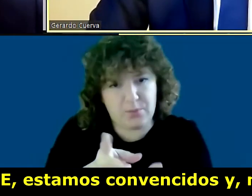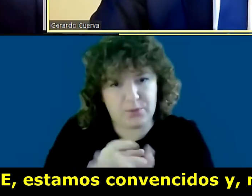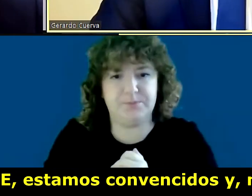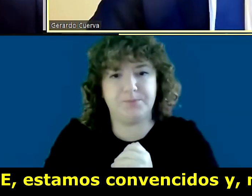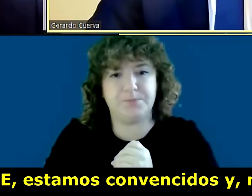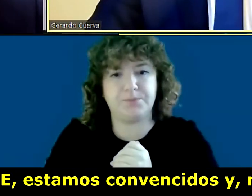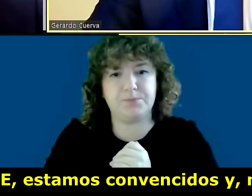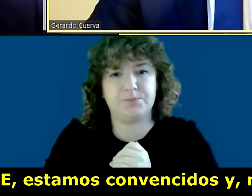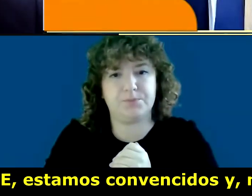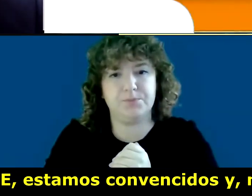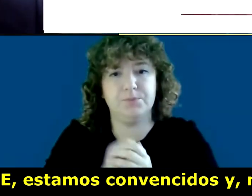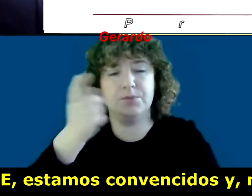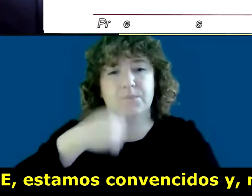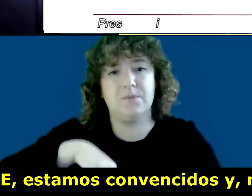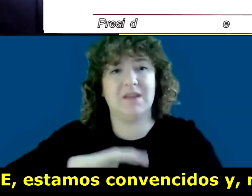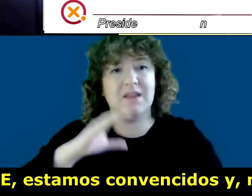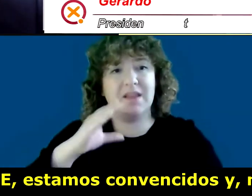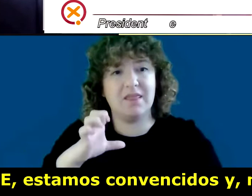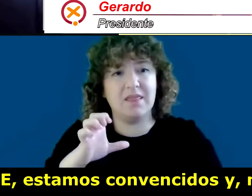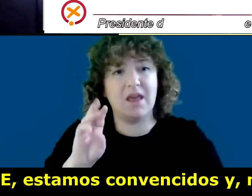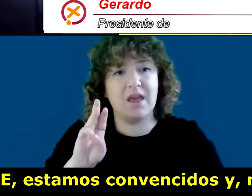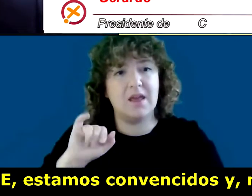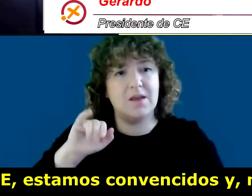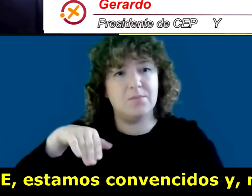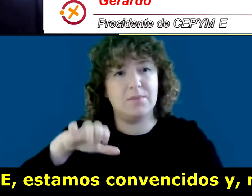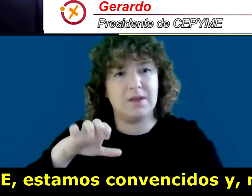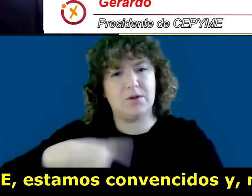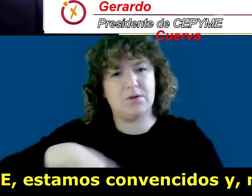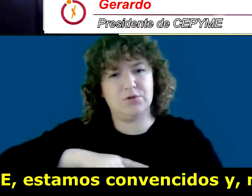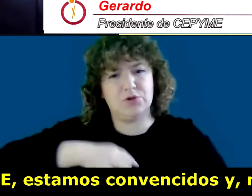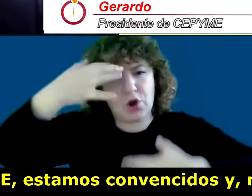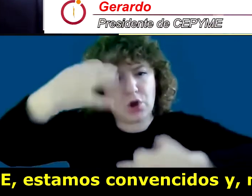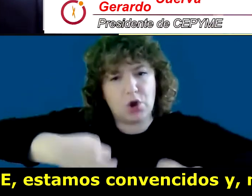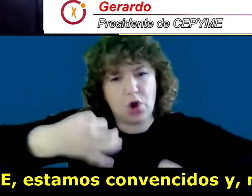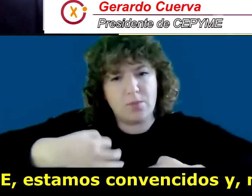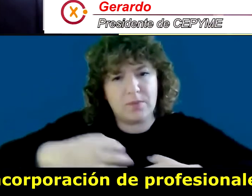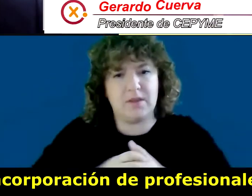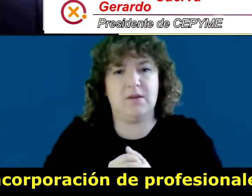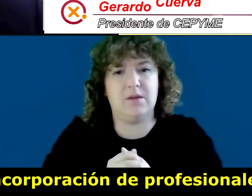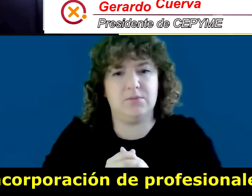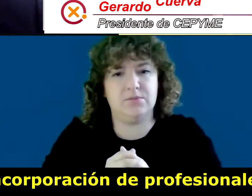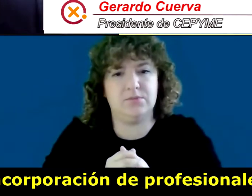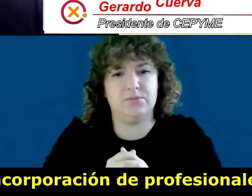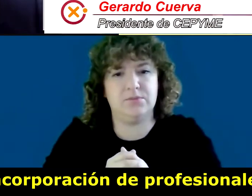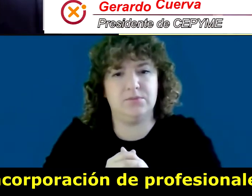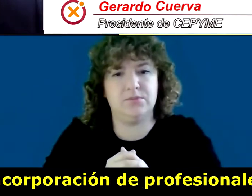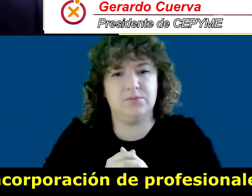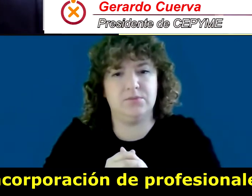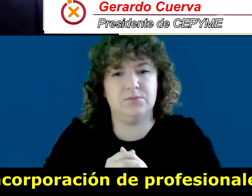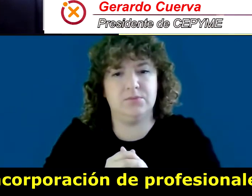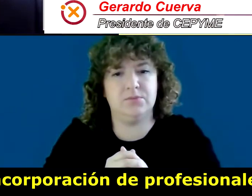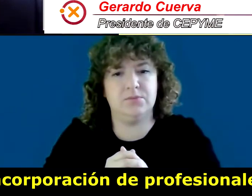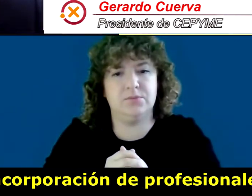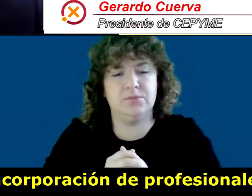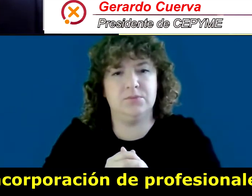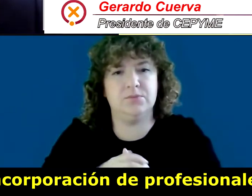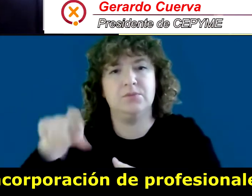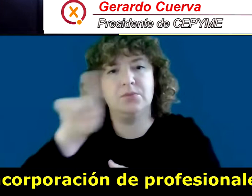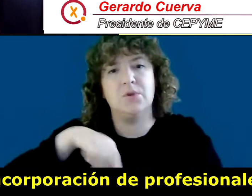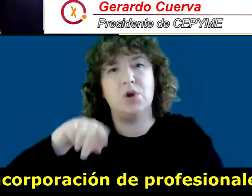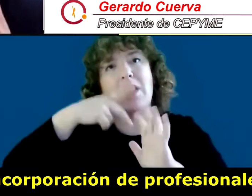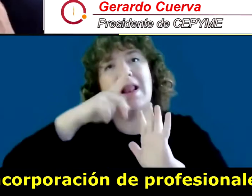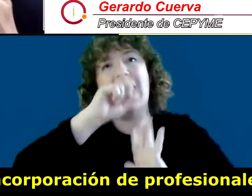Nosotros en Cepime estamos convencidos, y no porque la norma así lo diga, que la incorporación de